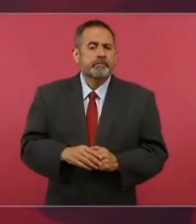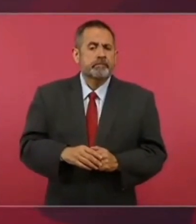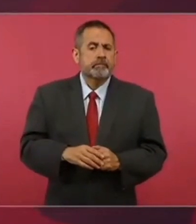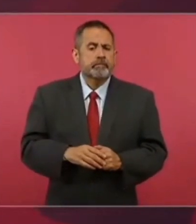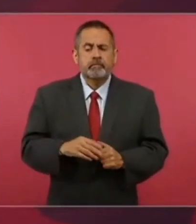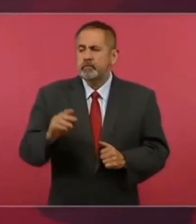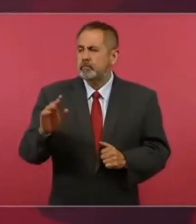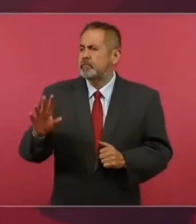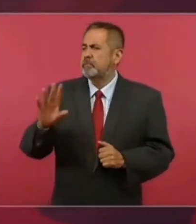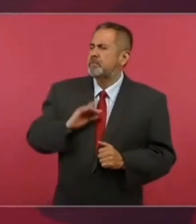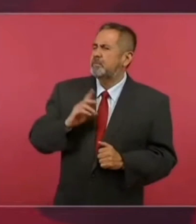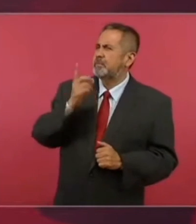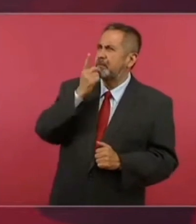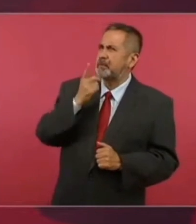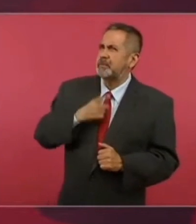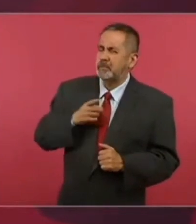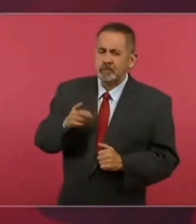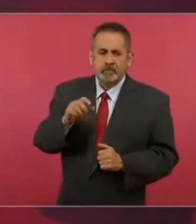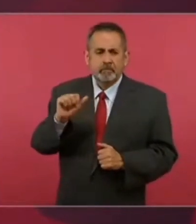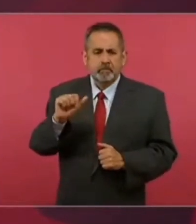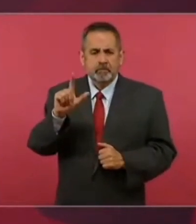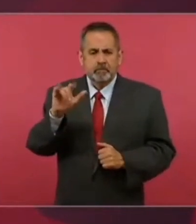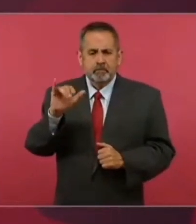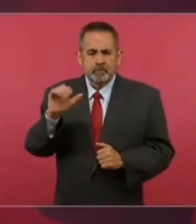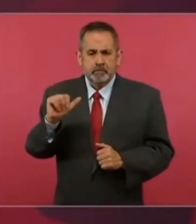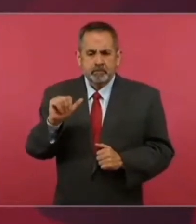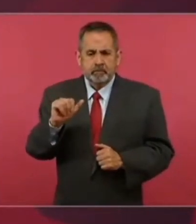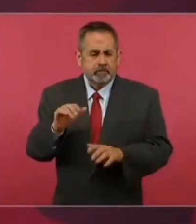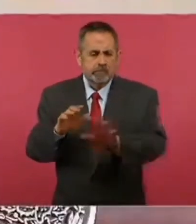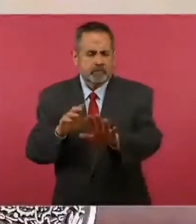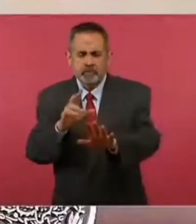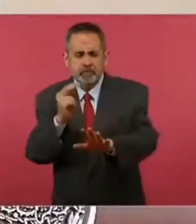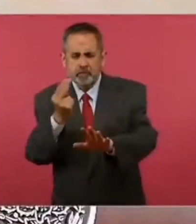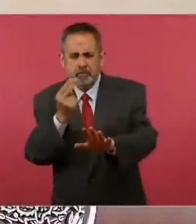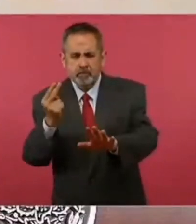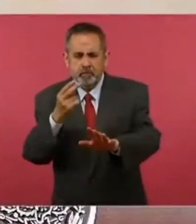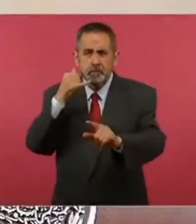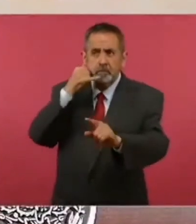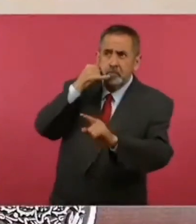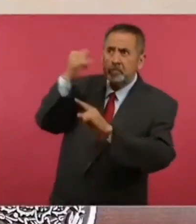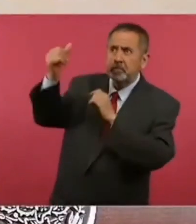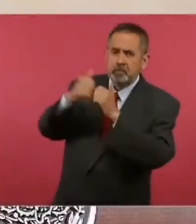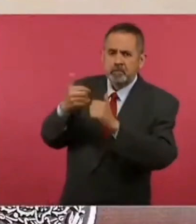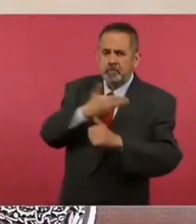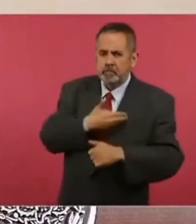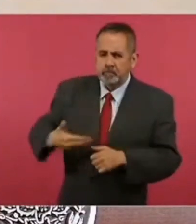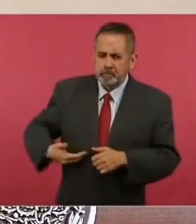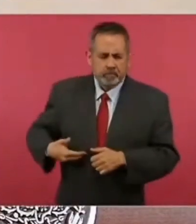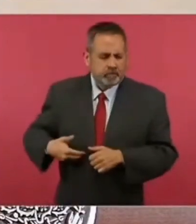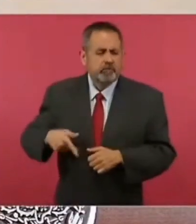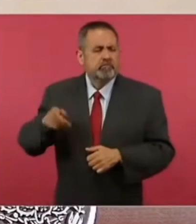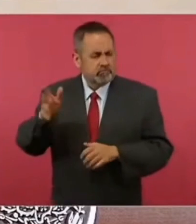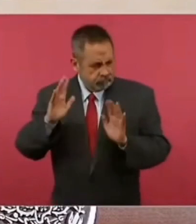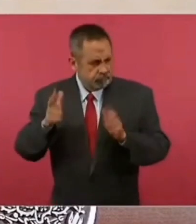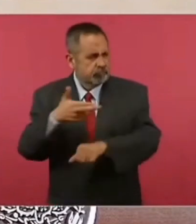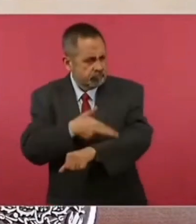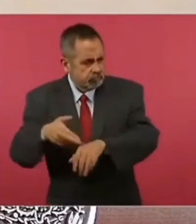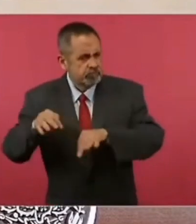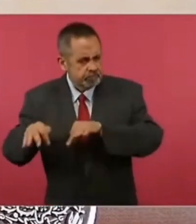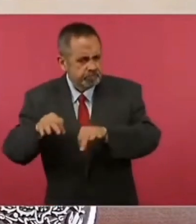Porque me dijo Alicia que no había necesidad de que yo hablara con el presidente de Alemania porque ya lo están haciendo.